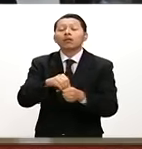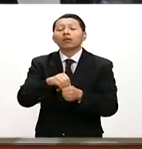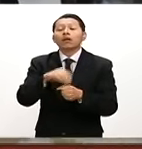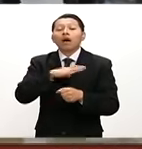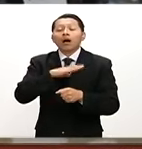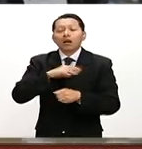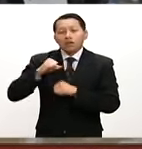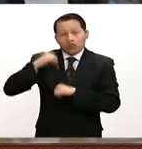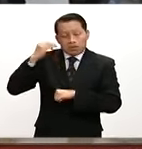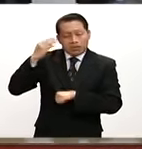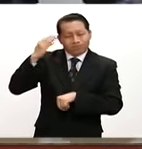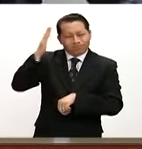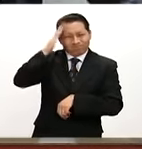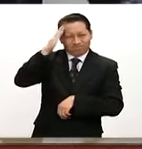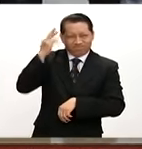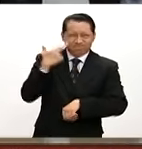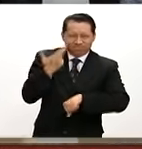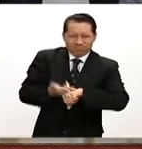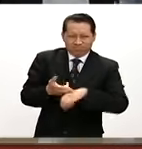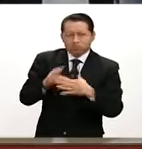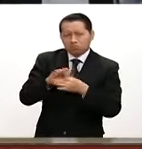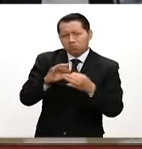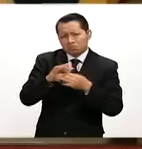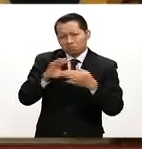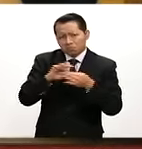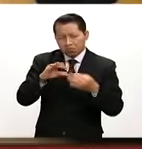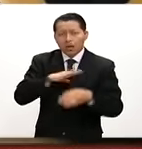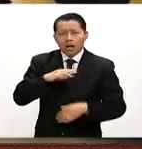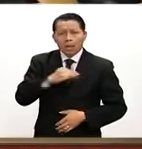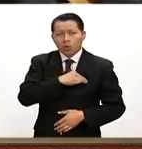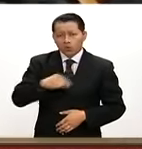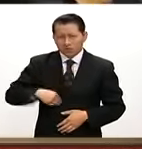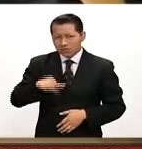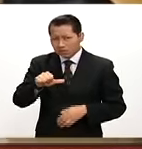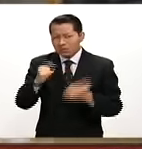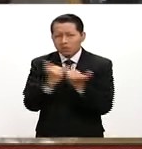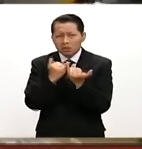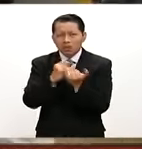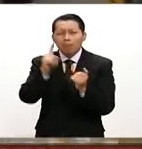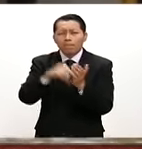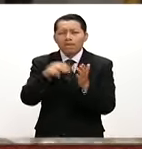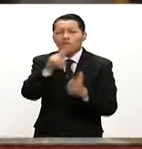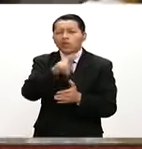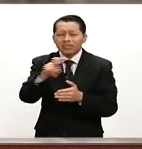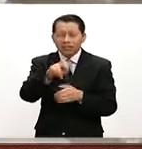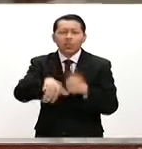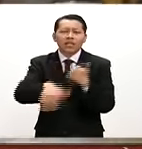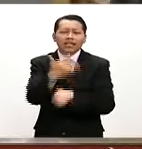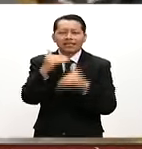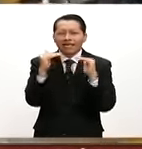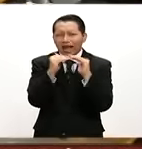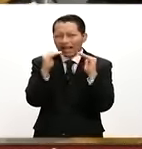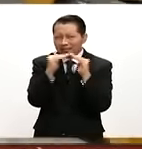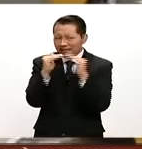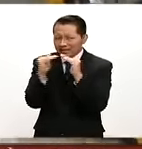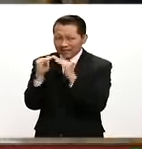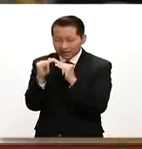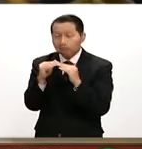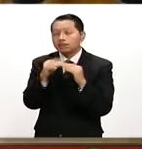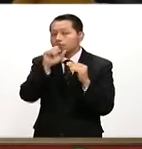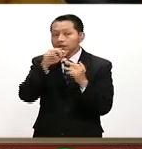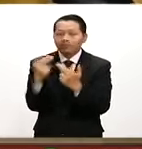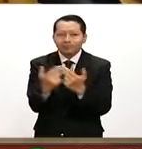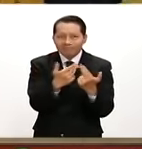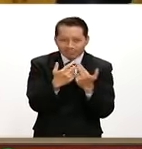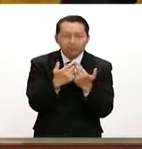dio a conocer que al menos 16 municipios del Estado se presentaron afectaciones en 1.215 viviendas, donde sufrieron inundaciones,